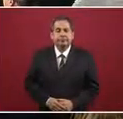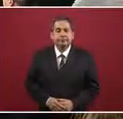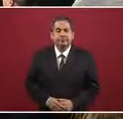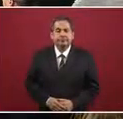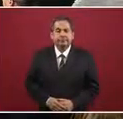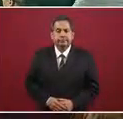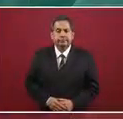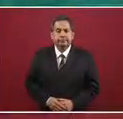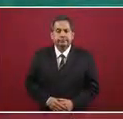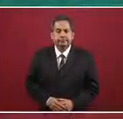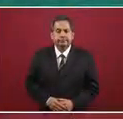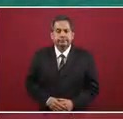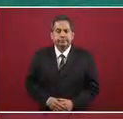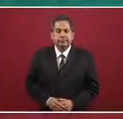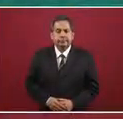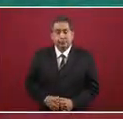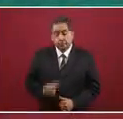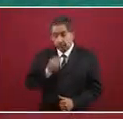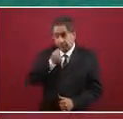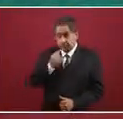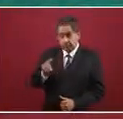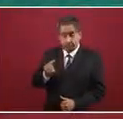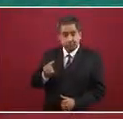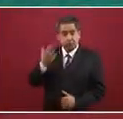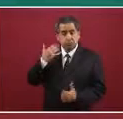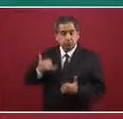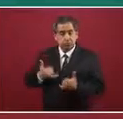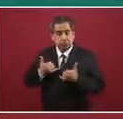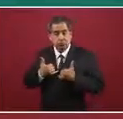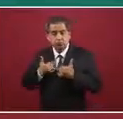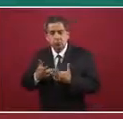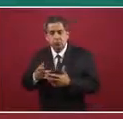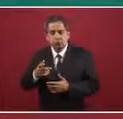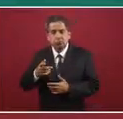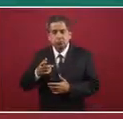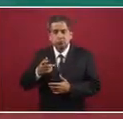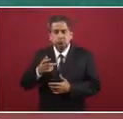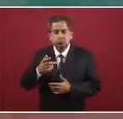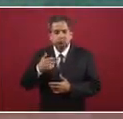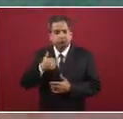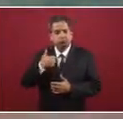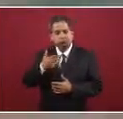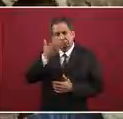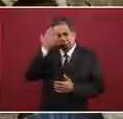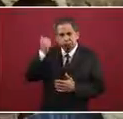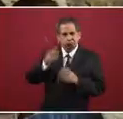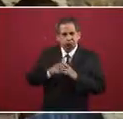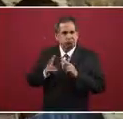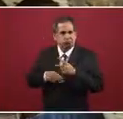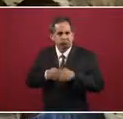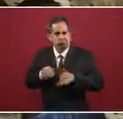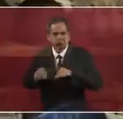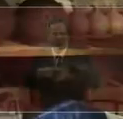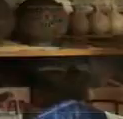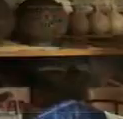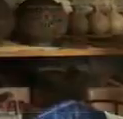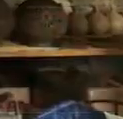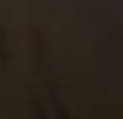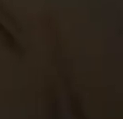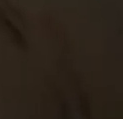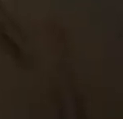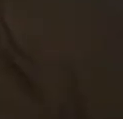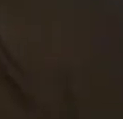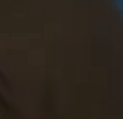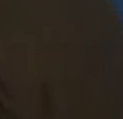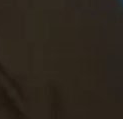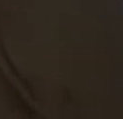Desde niño yo jugaba mucho a la plastilina antes, pero yo nunca supe que podría hacer esto. Trabajaban de limpieza,